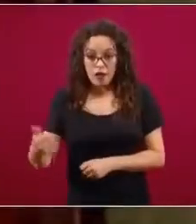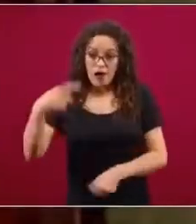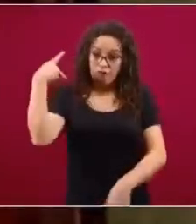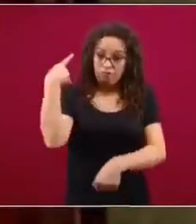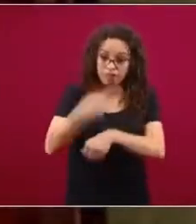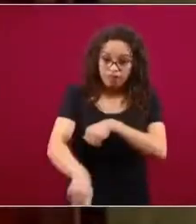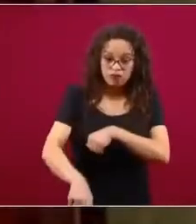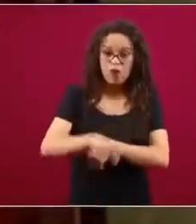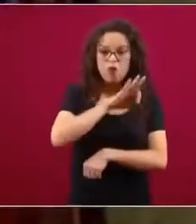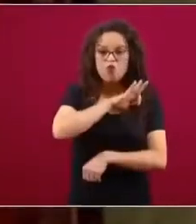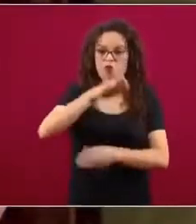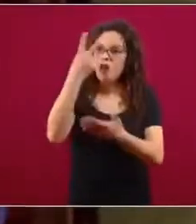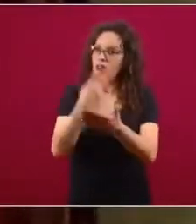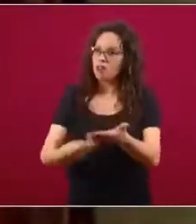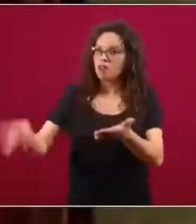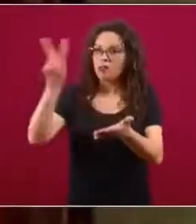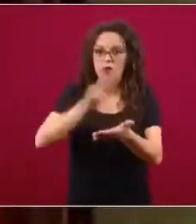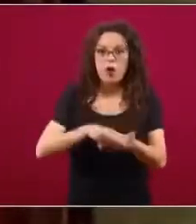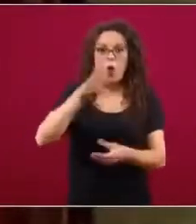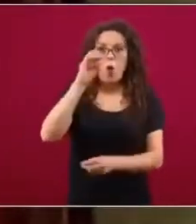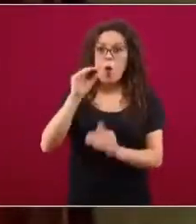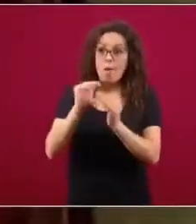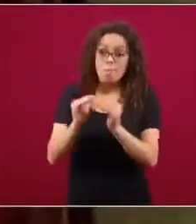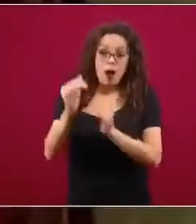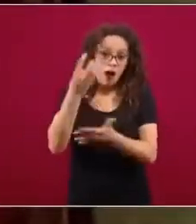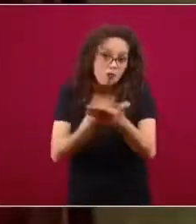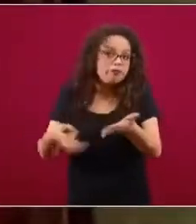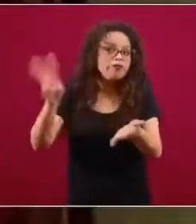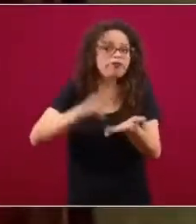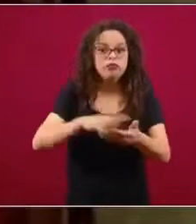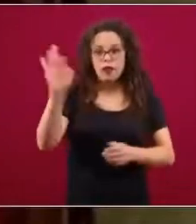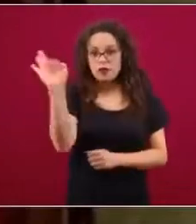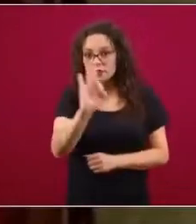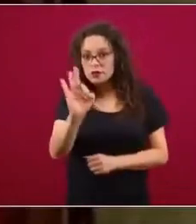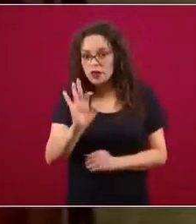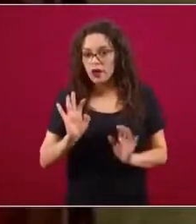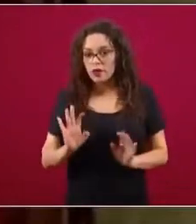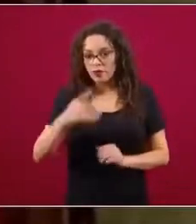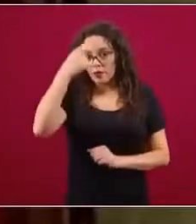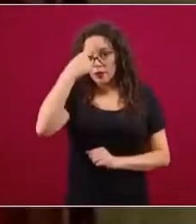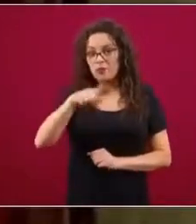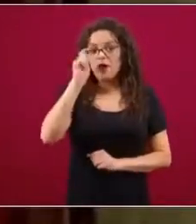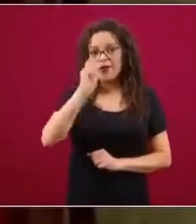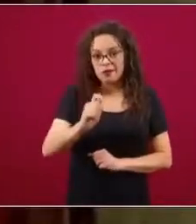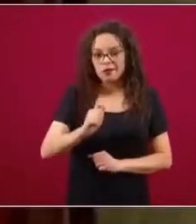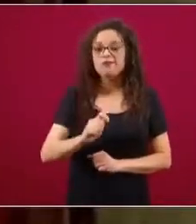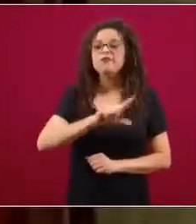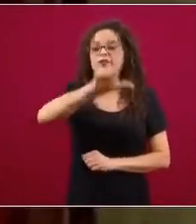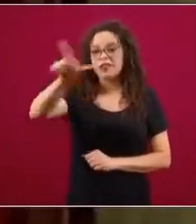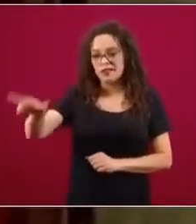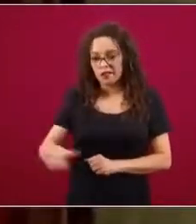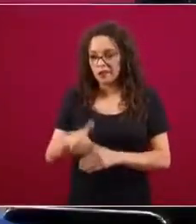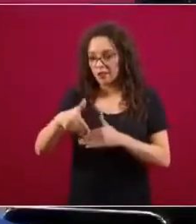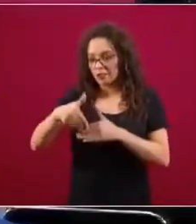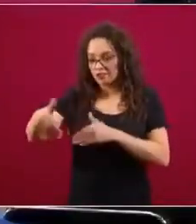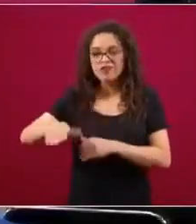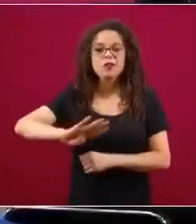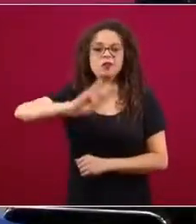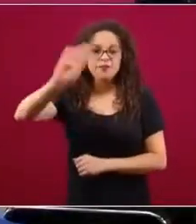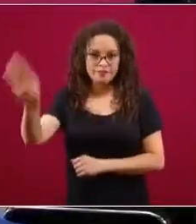veces el doble o un poco más del doble para el desenlace fatal, que es el